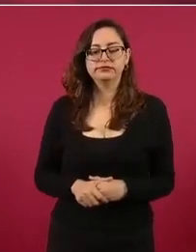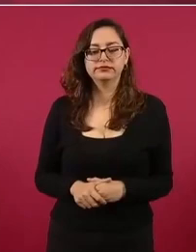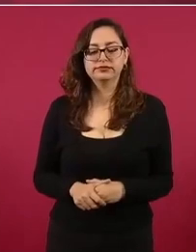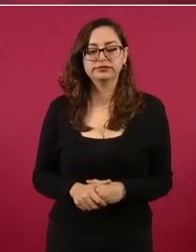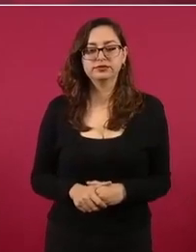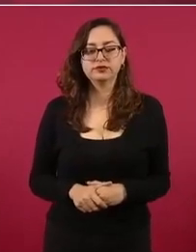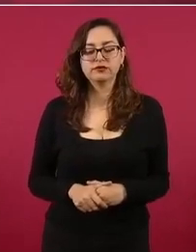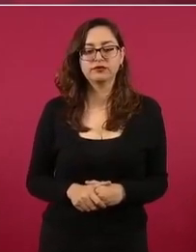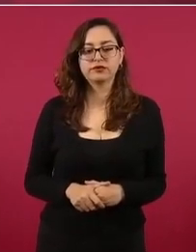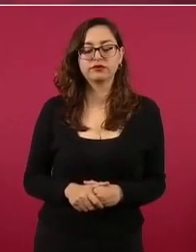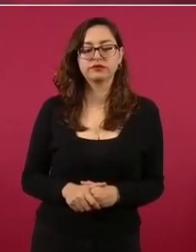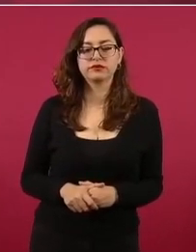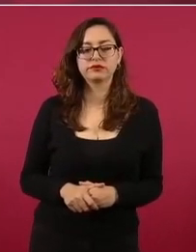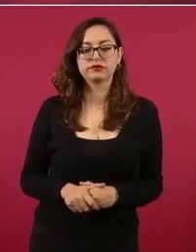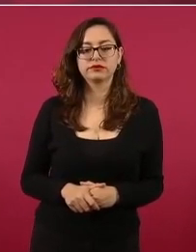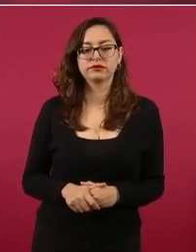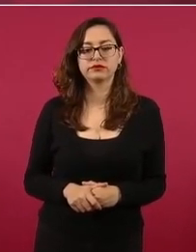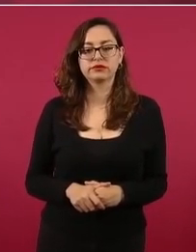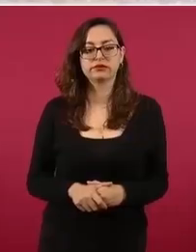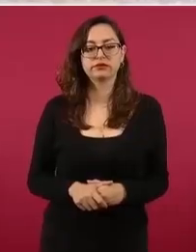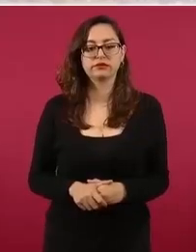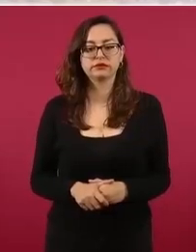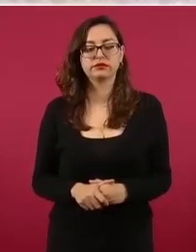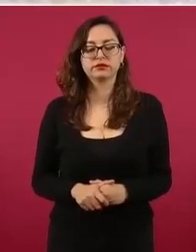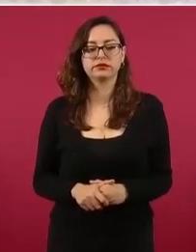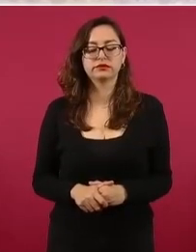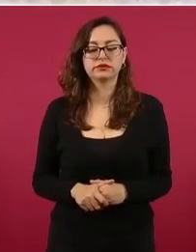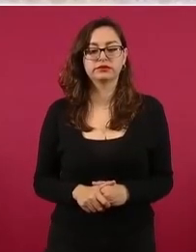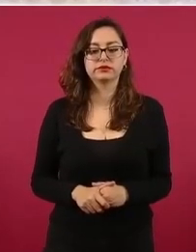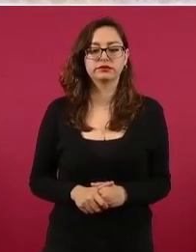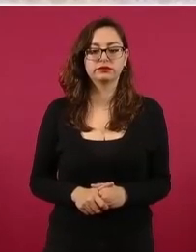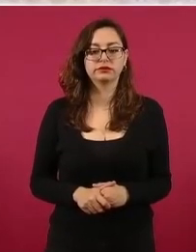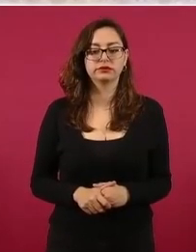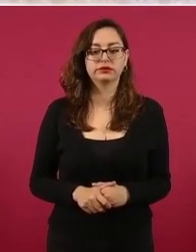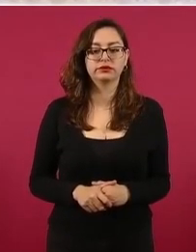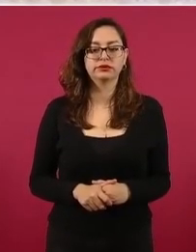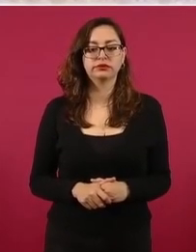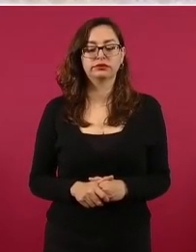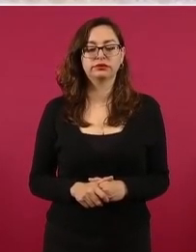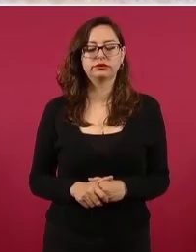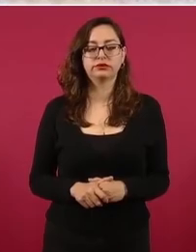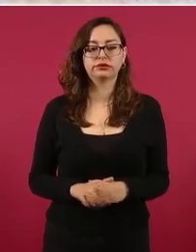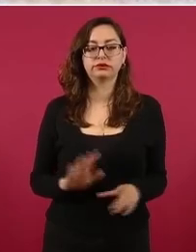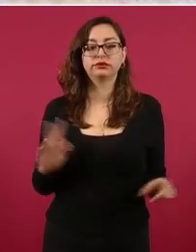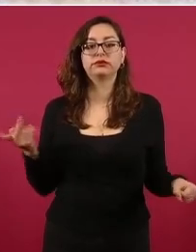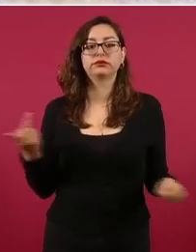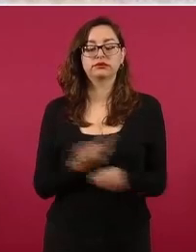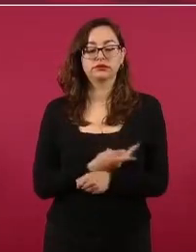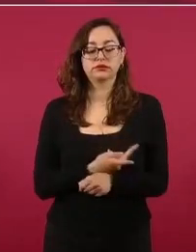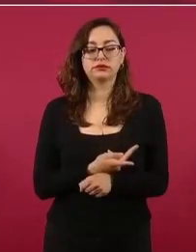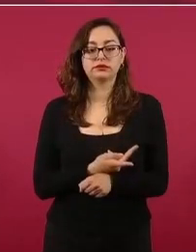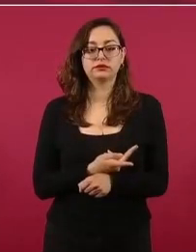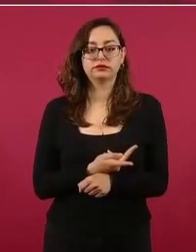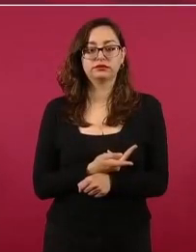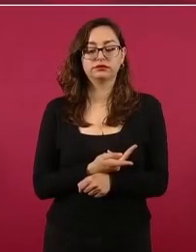Entonces, al parecer hay una declaración